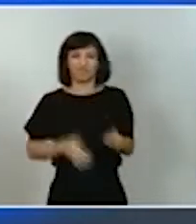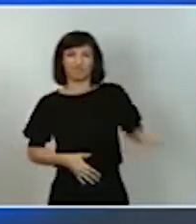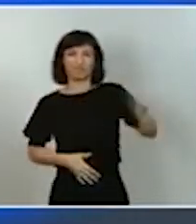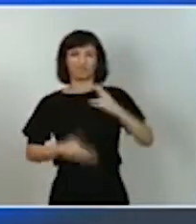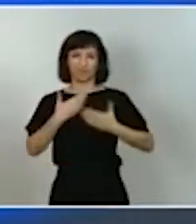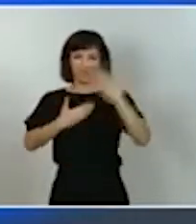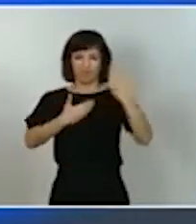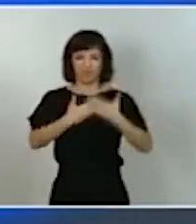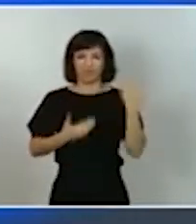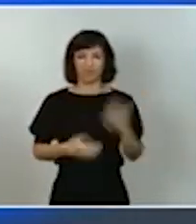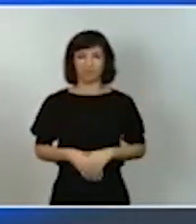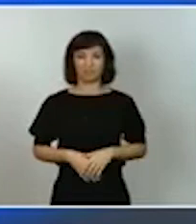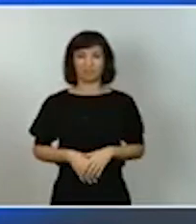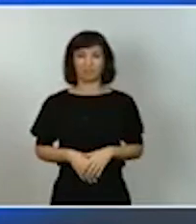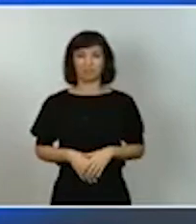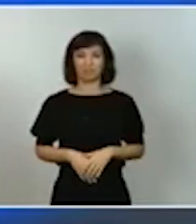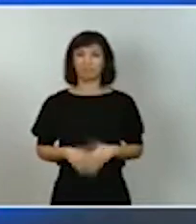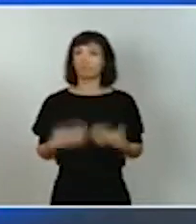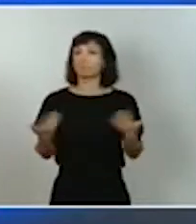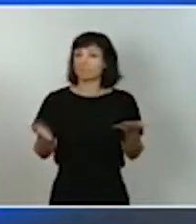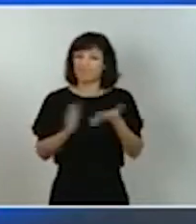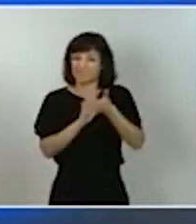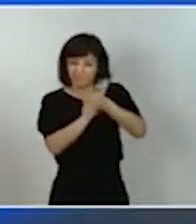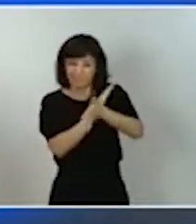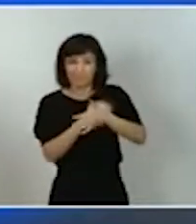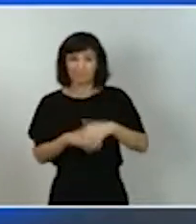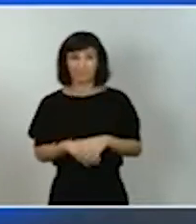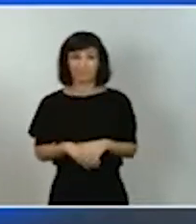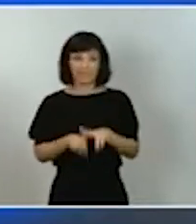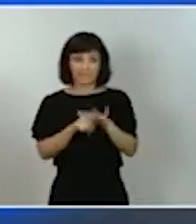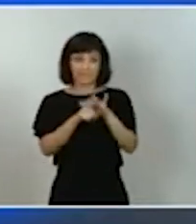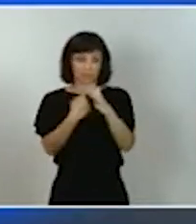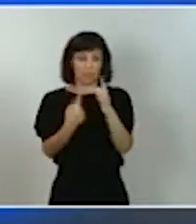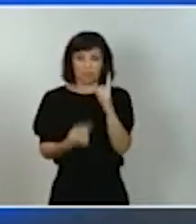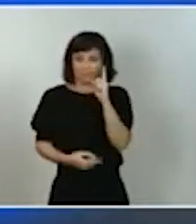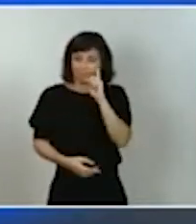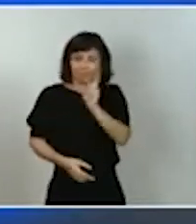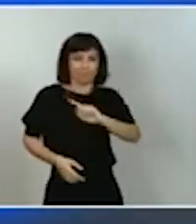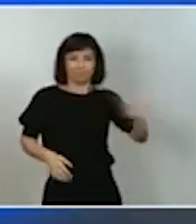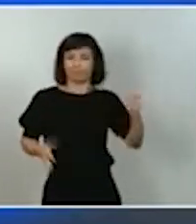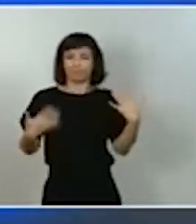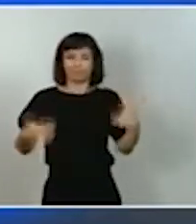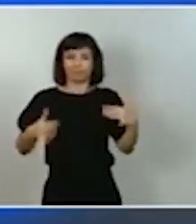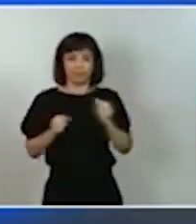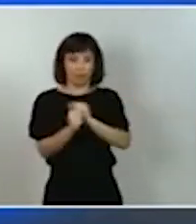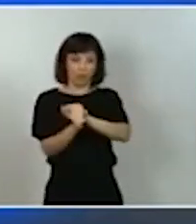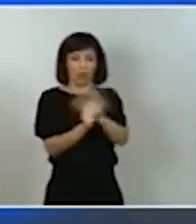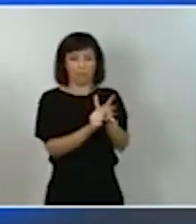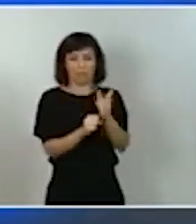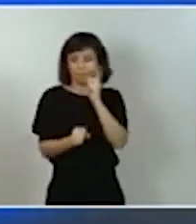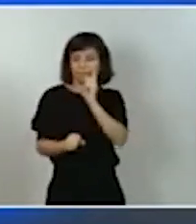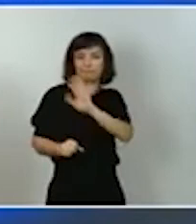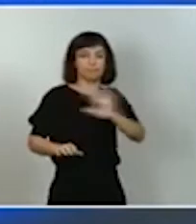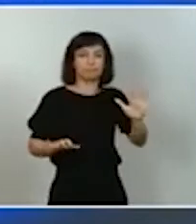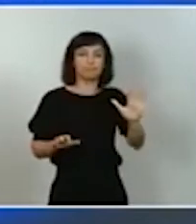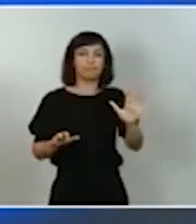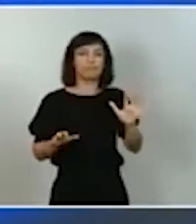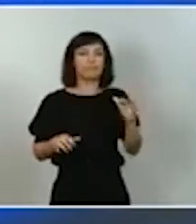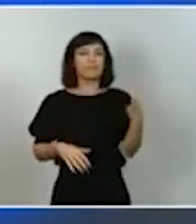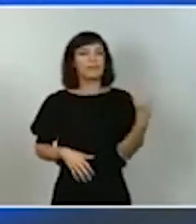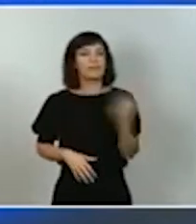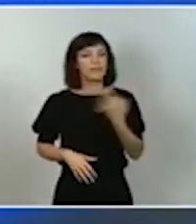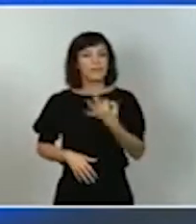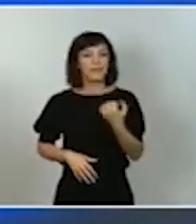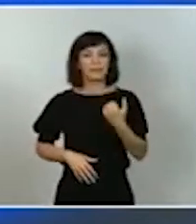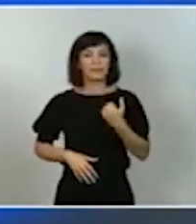de otro modo, frente a una circunstancia extraordinaria, como es el COVID-19, se requiere de una empresa y una